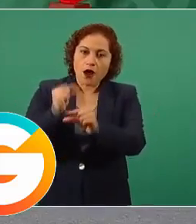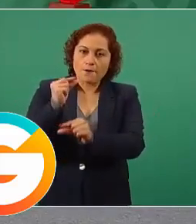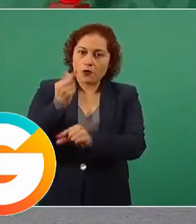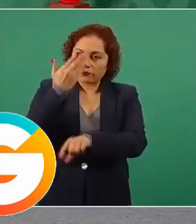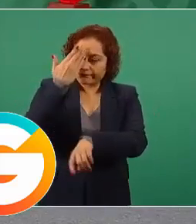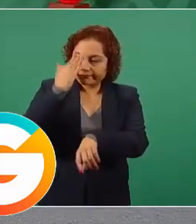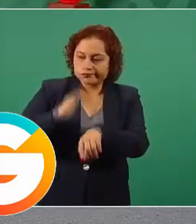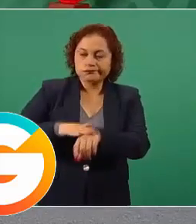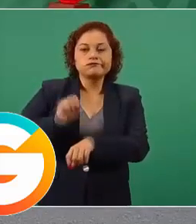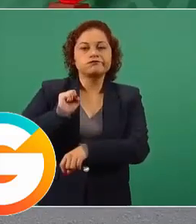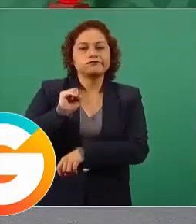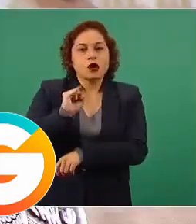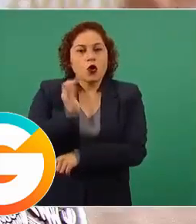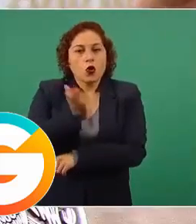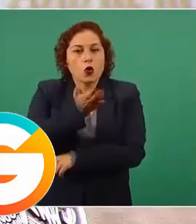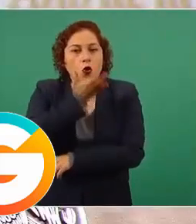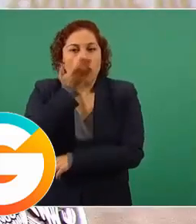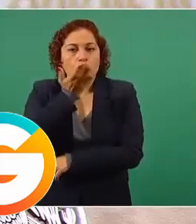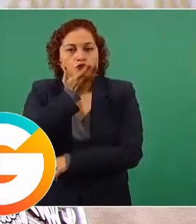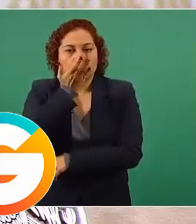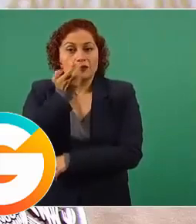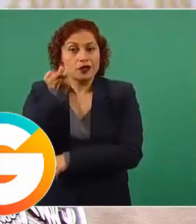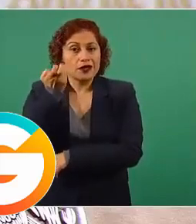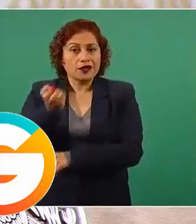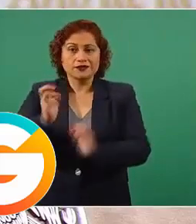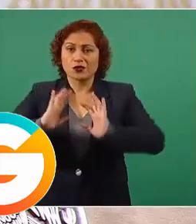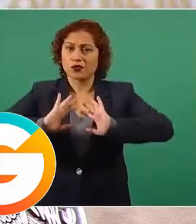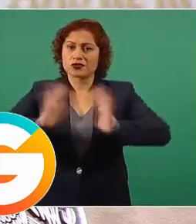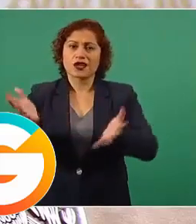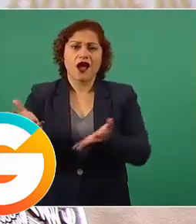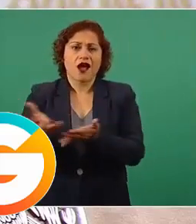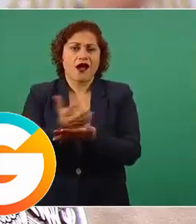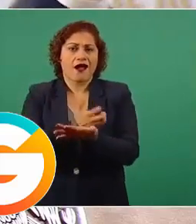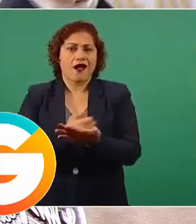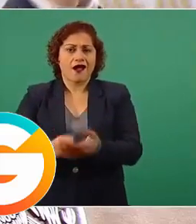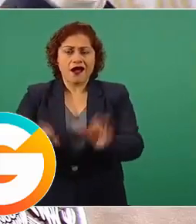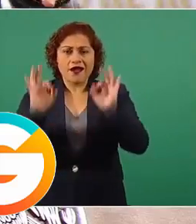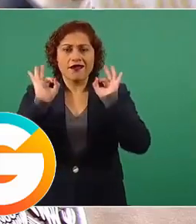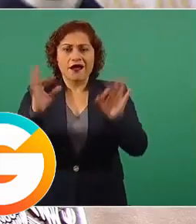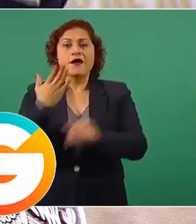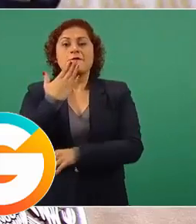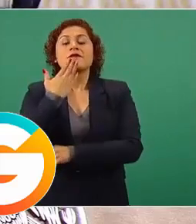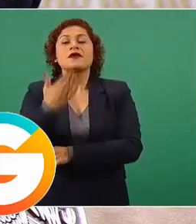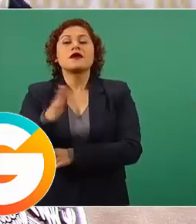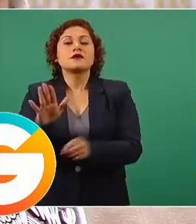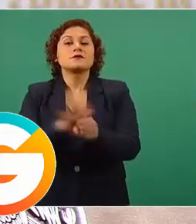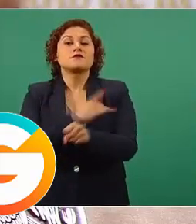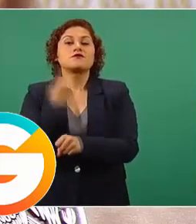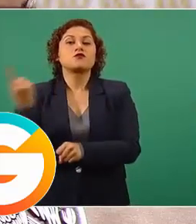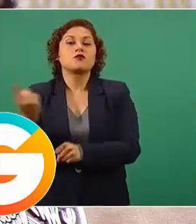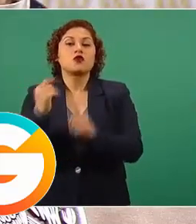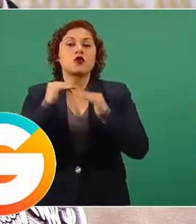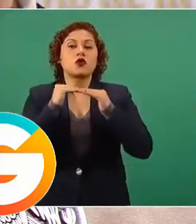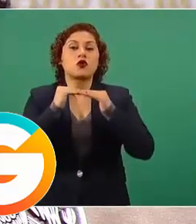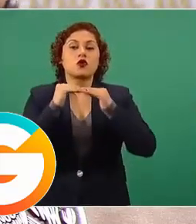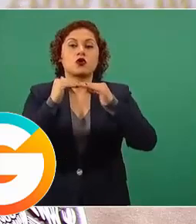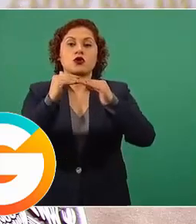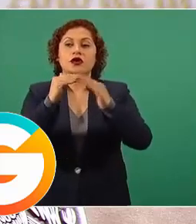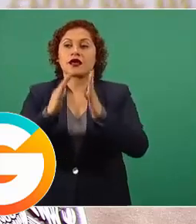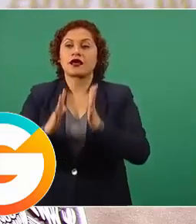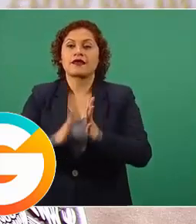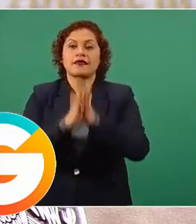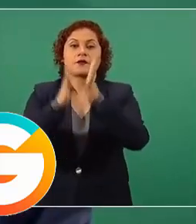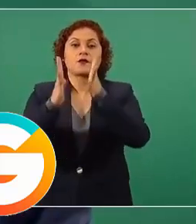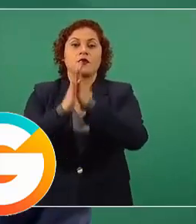Con eso ganamos muchísimo, porque la democracia no nos va a traer un cuerno de la abundancia.